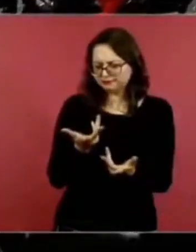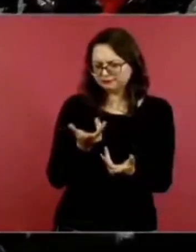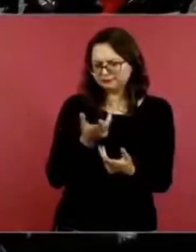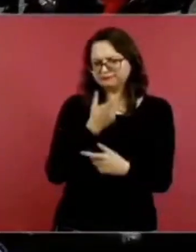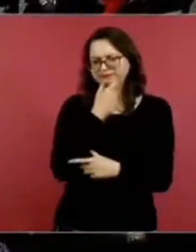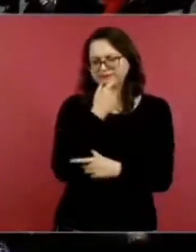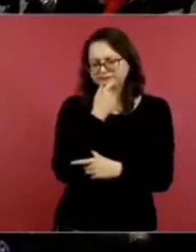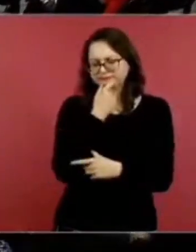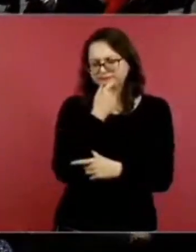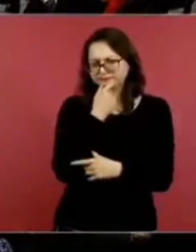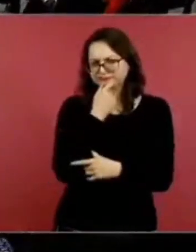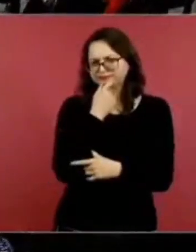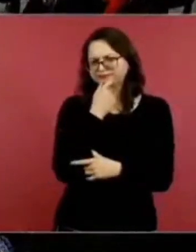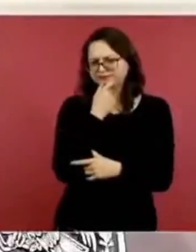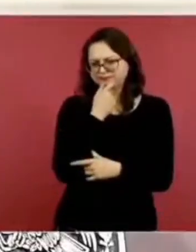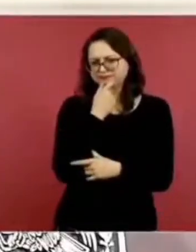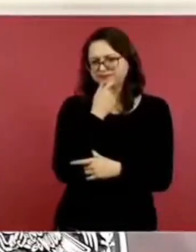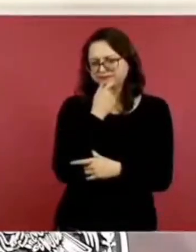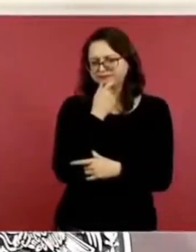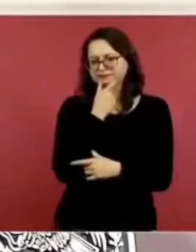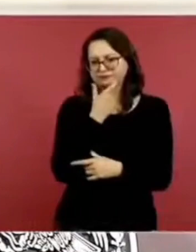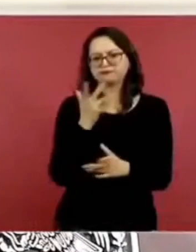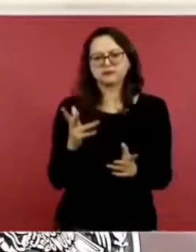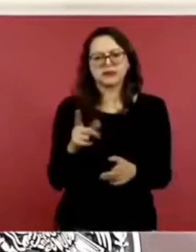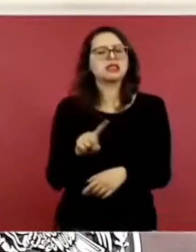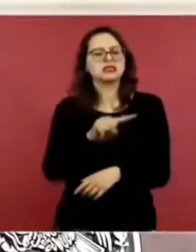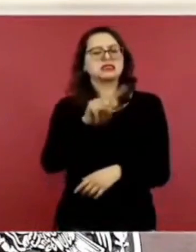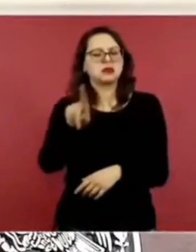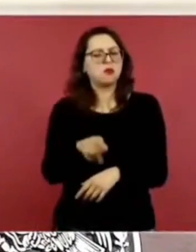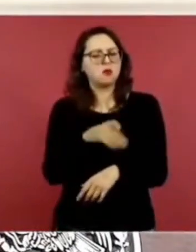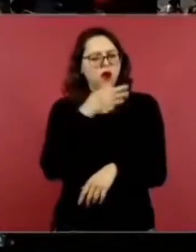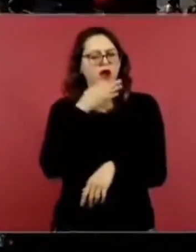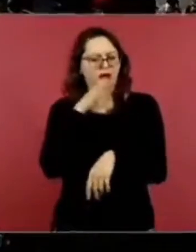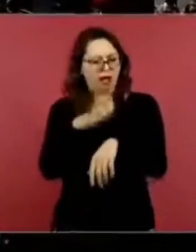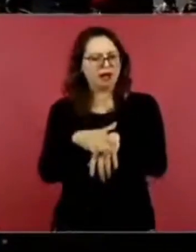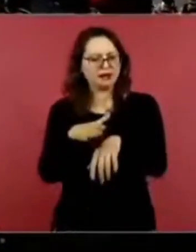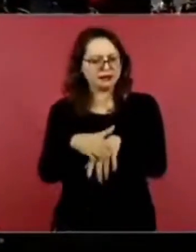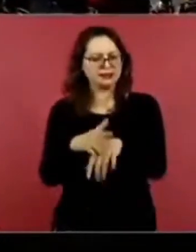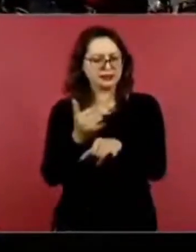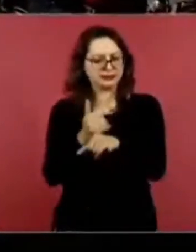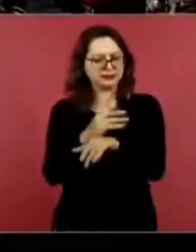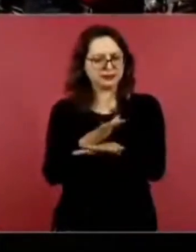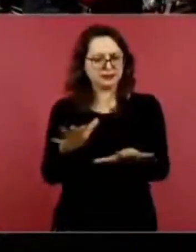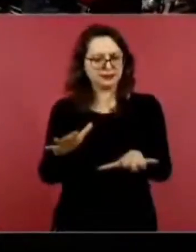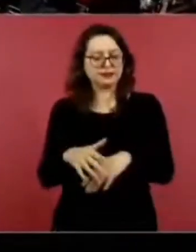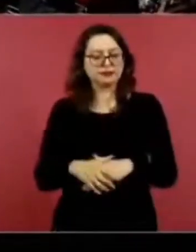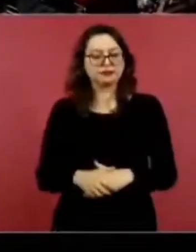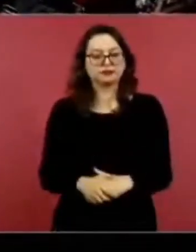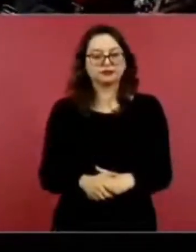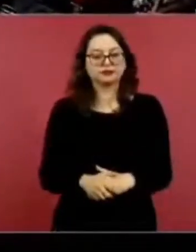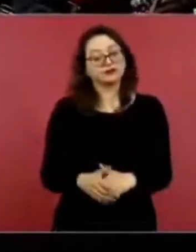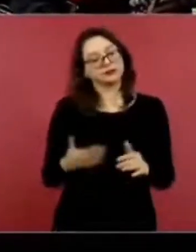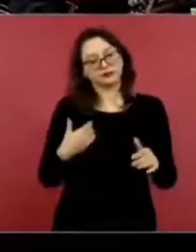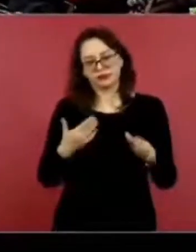pero, pero ya les informamos, les vamos a informar. Ya vámonos, ¿no?